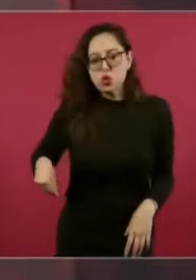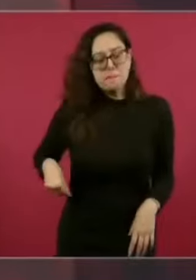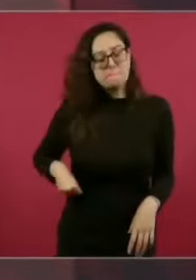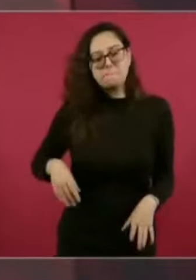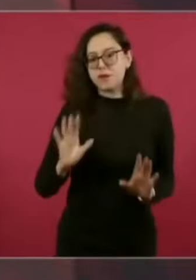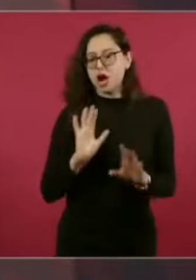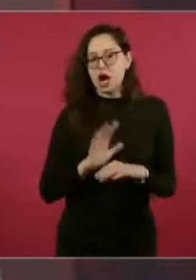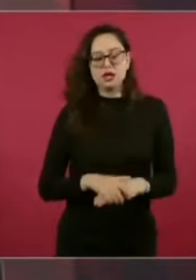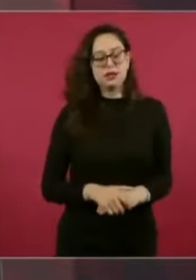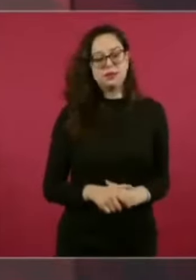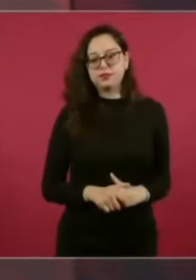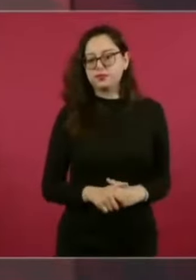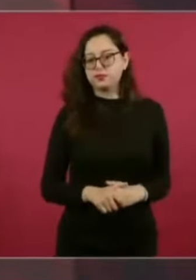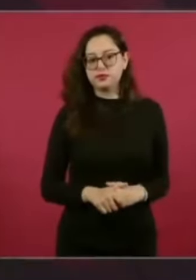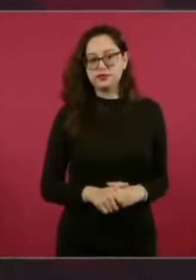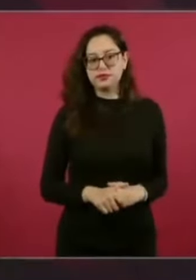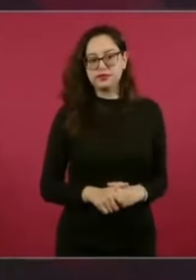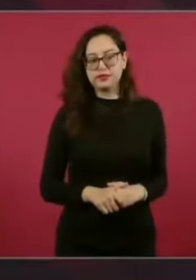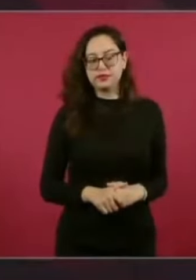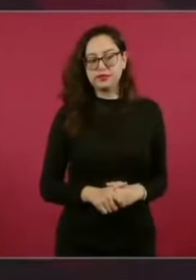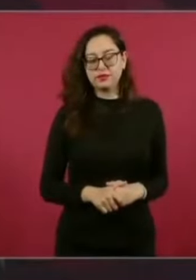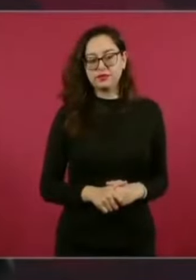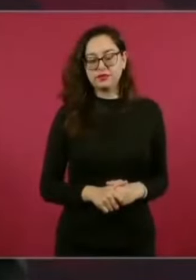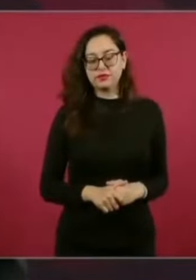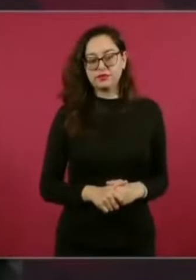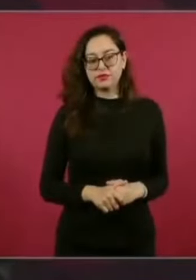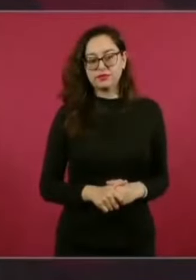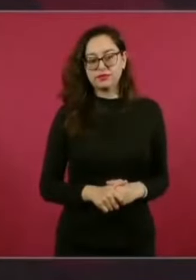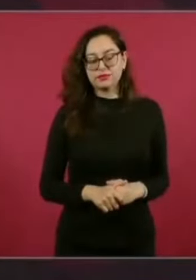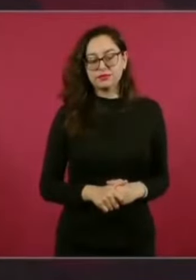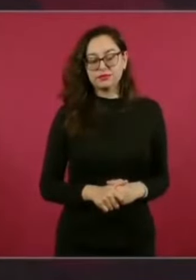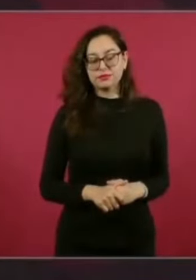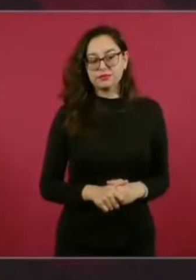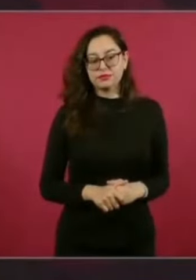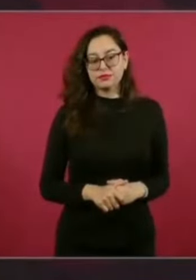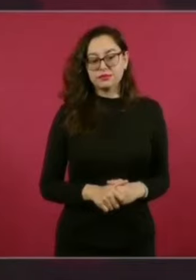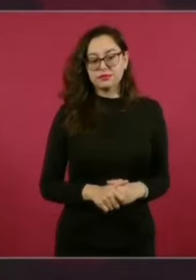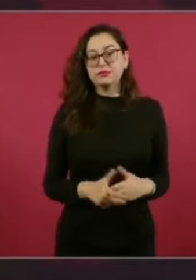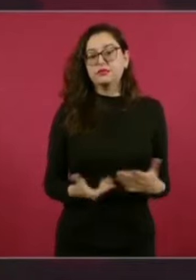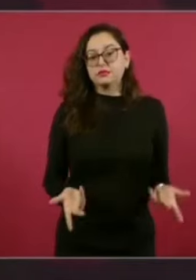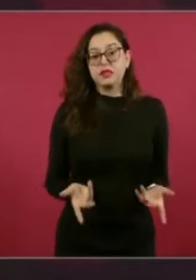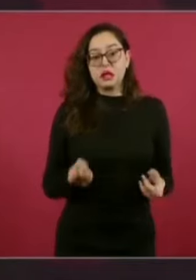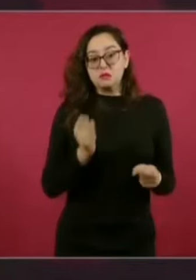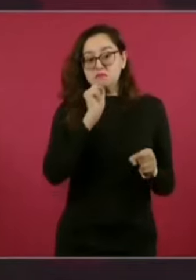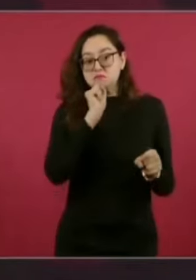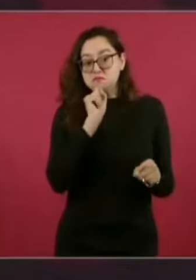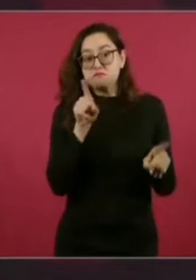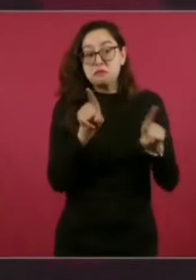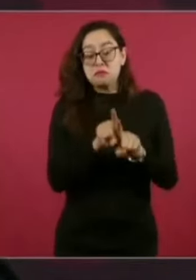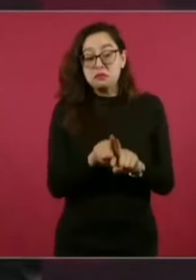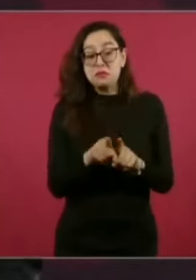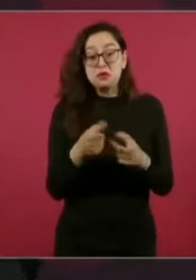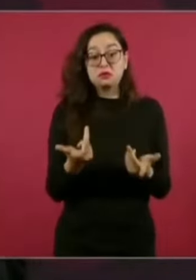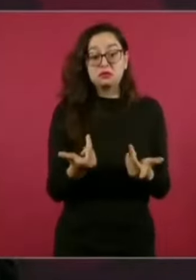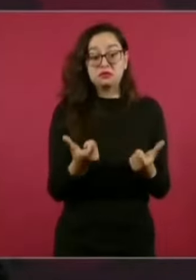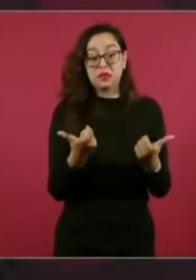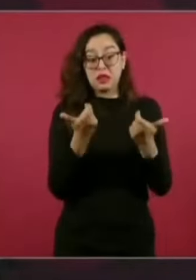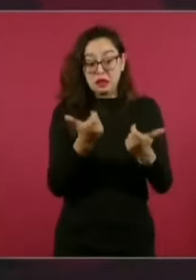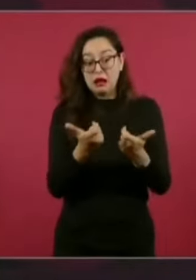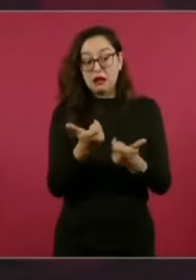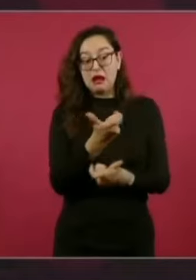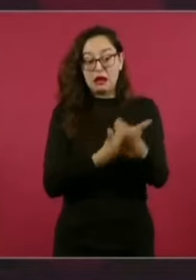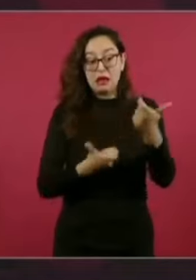Y lo mismo en el caso del sector financiero,